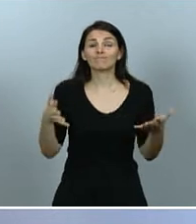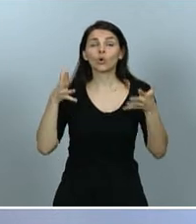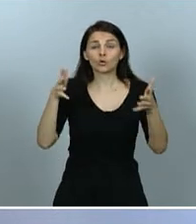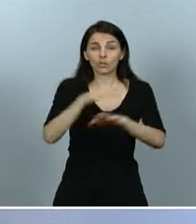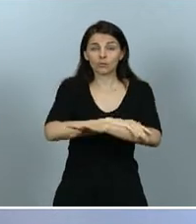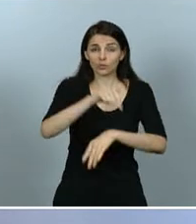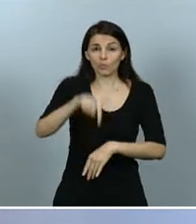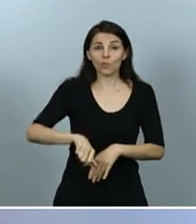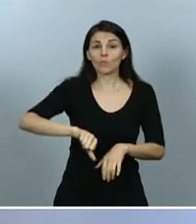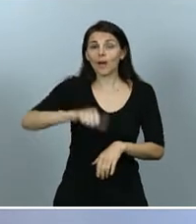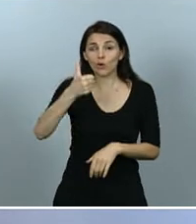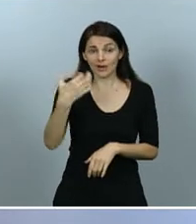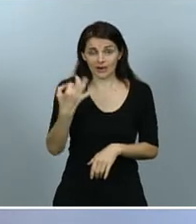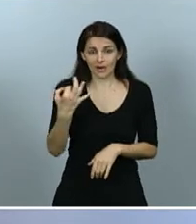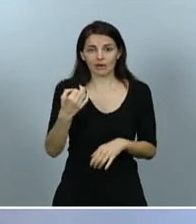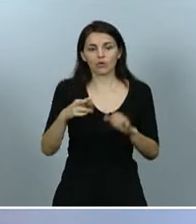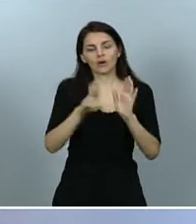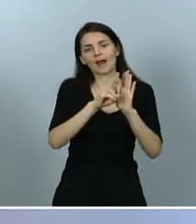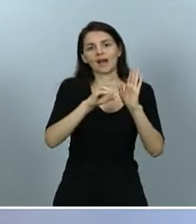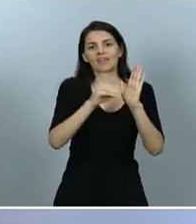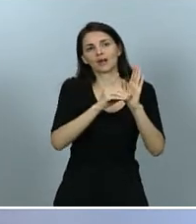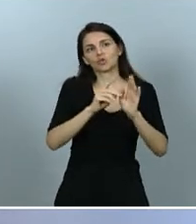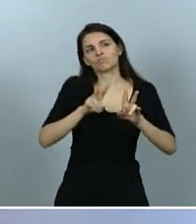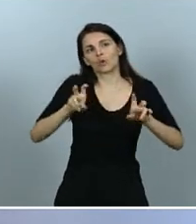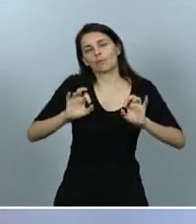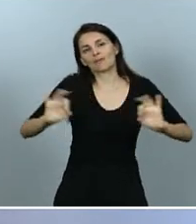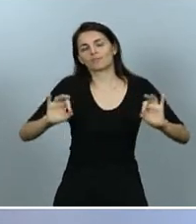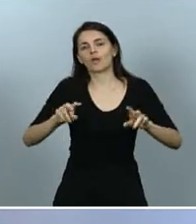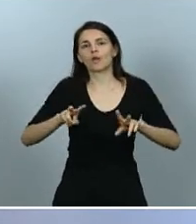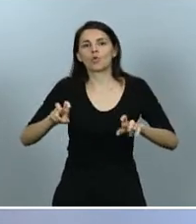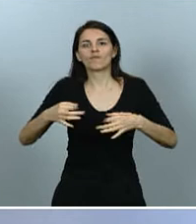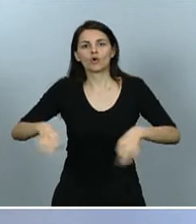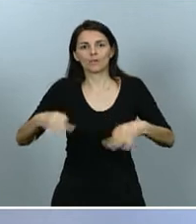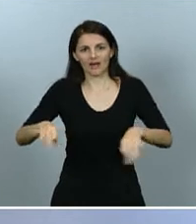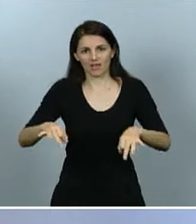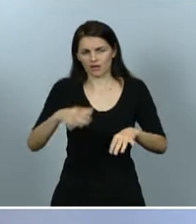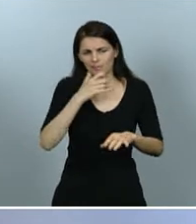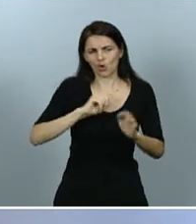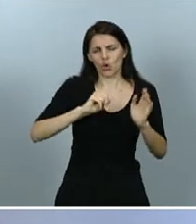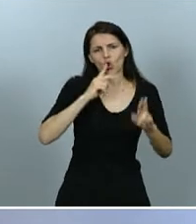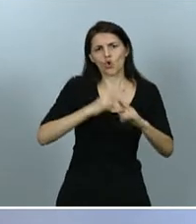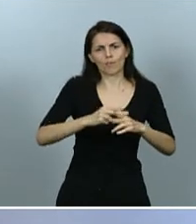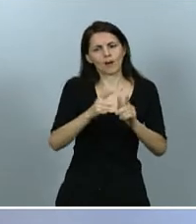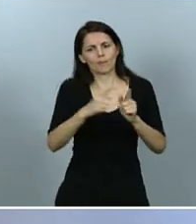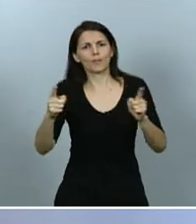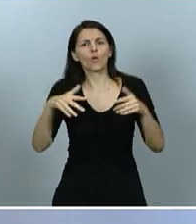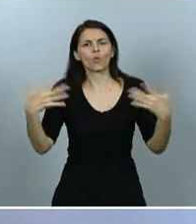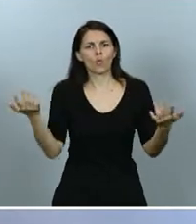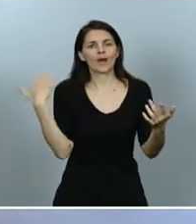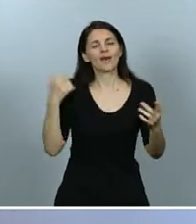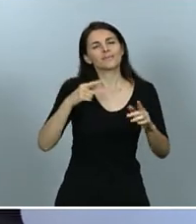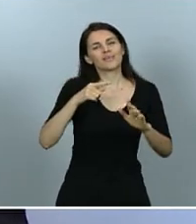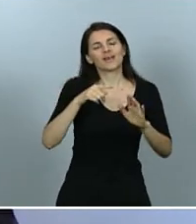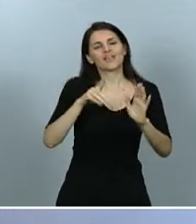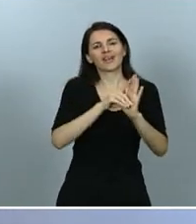decreto, el que podríamos llamar de nueva normalidad, el nombre completo es el decreto ley de medidas urgentes de prevención, contención y coordinación